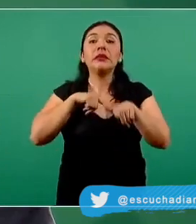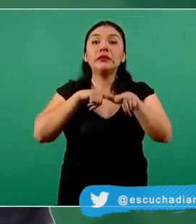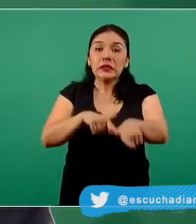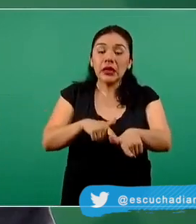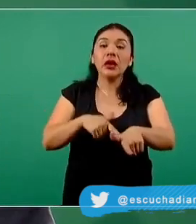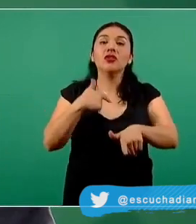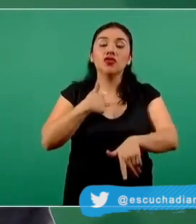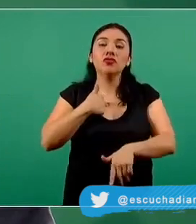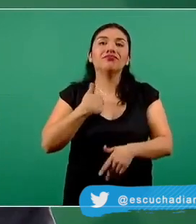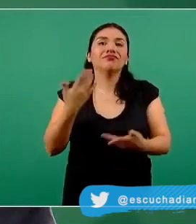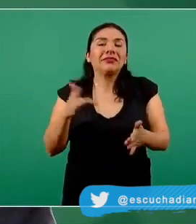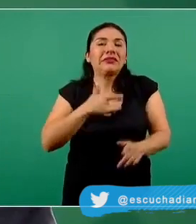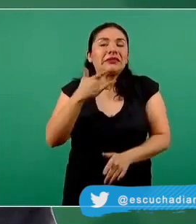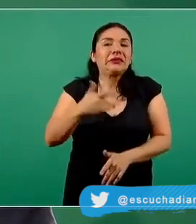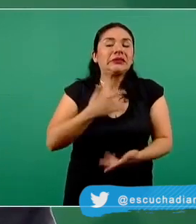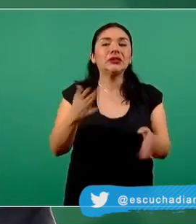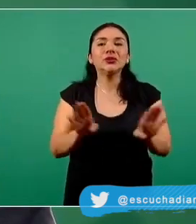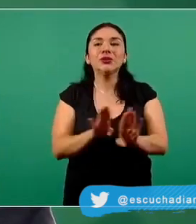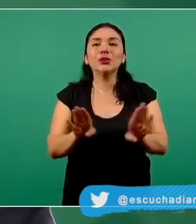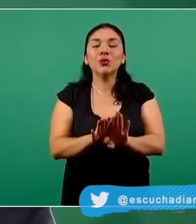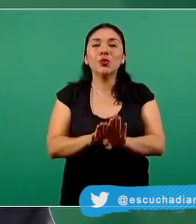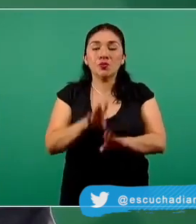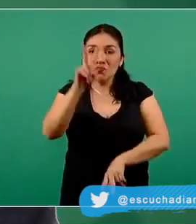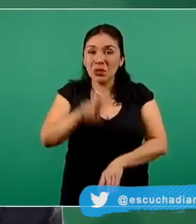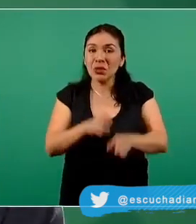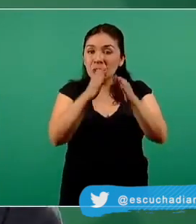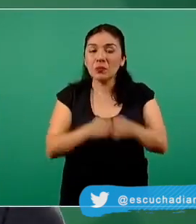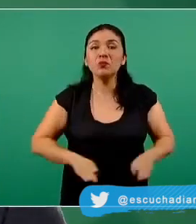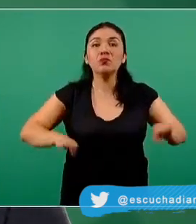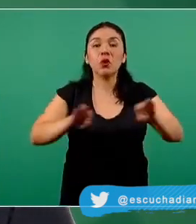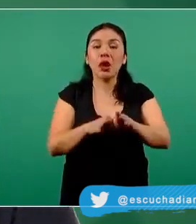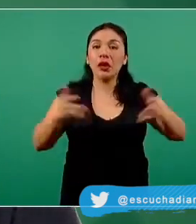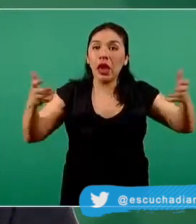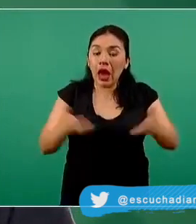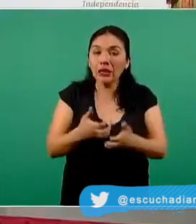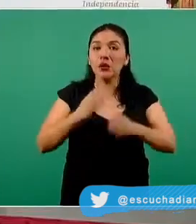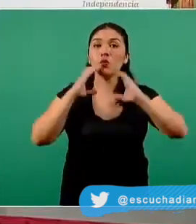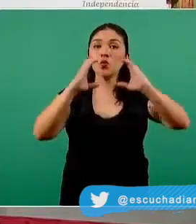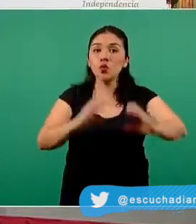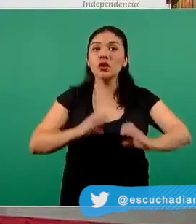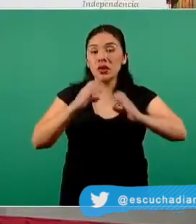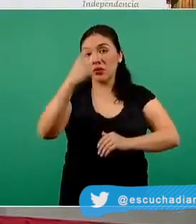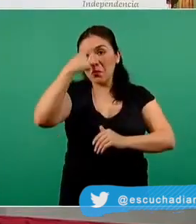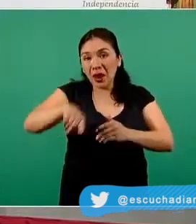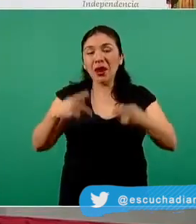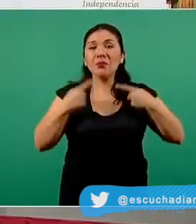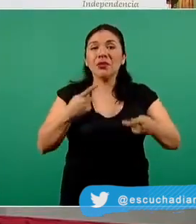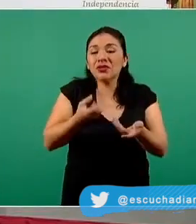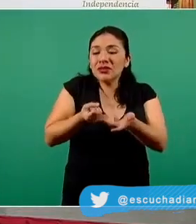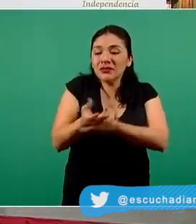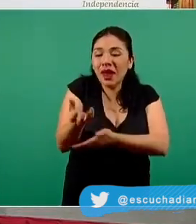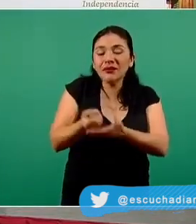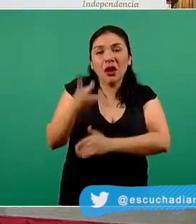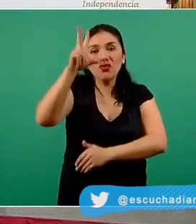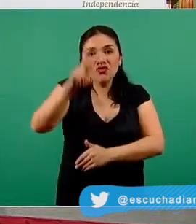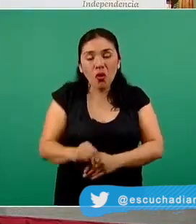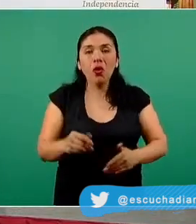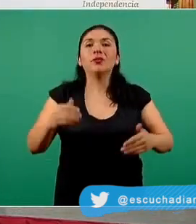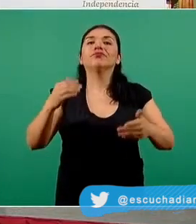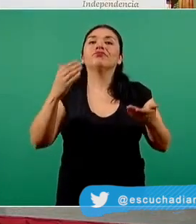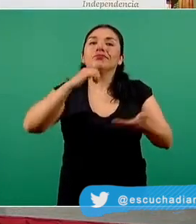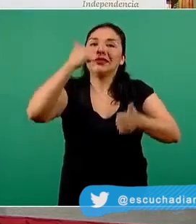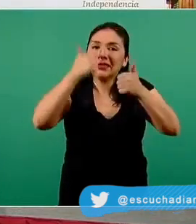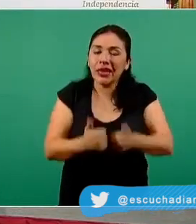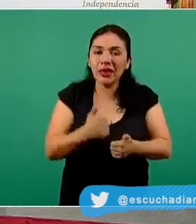con la inquietud de que es muy importante realizar las medidas de restricción de la movilidad para que